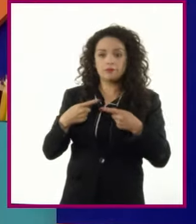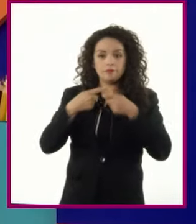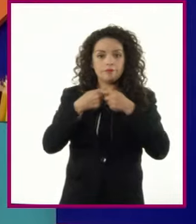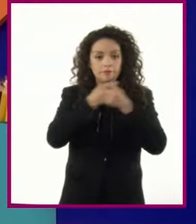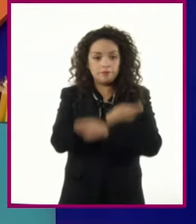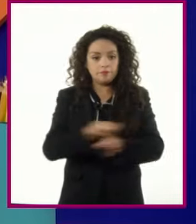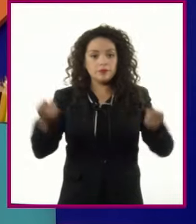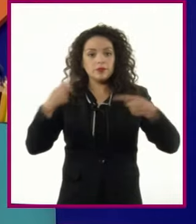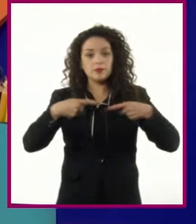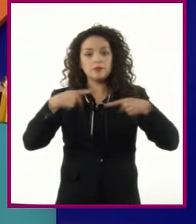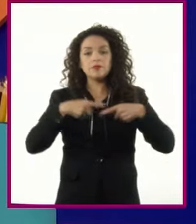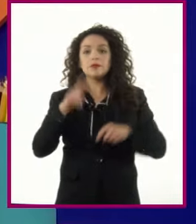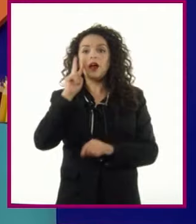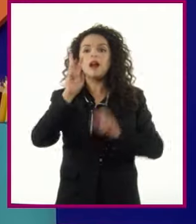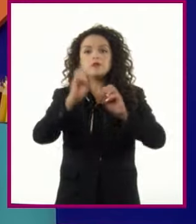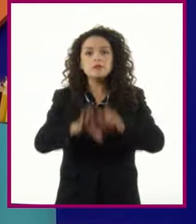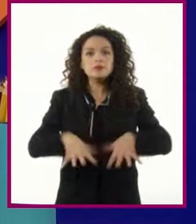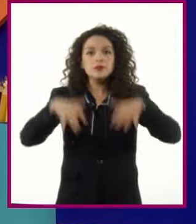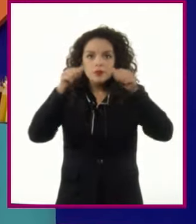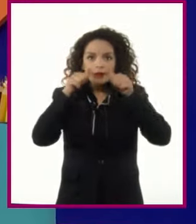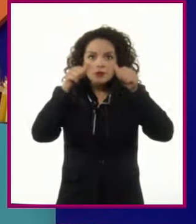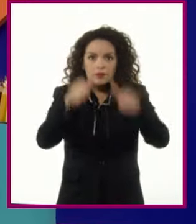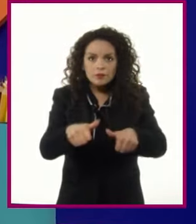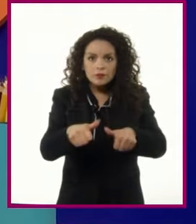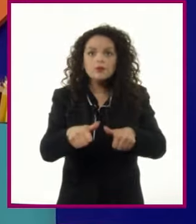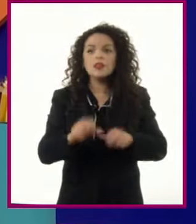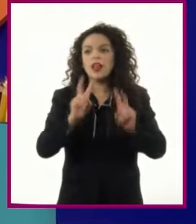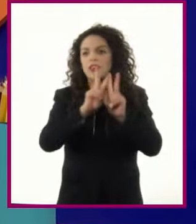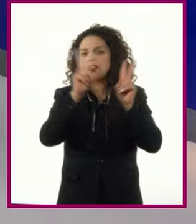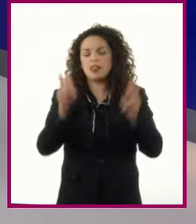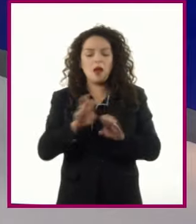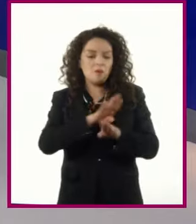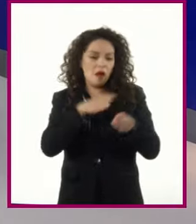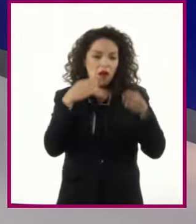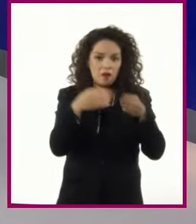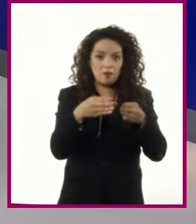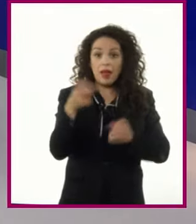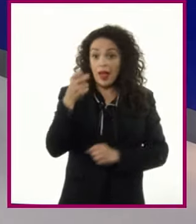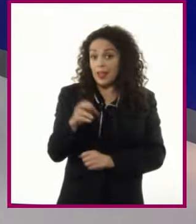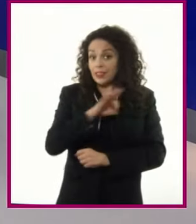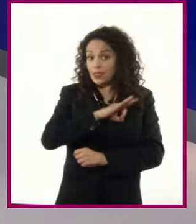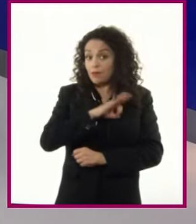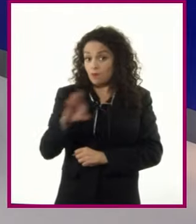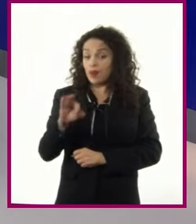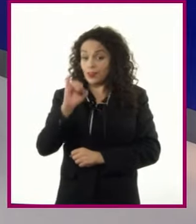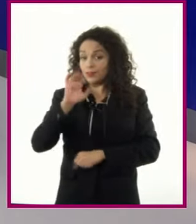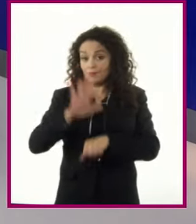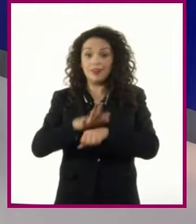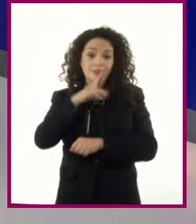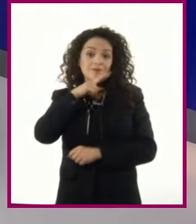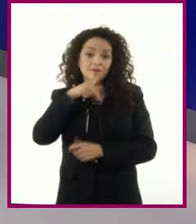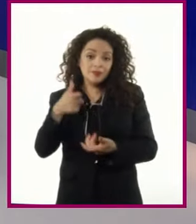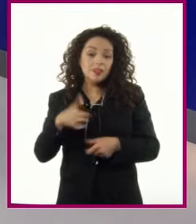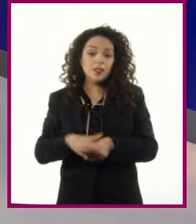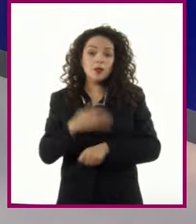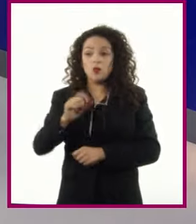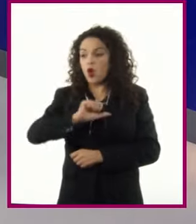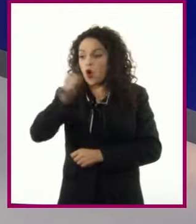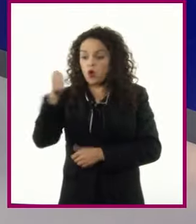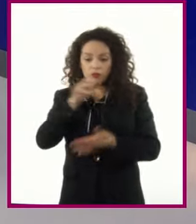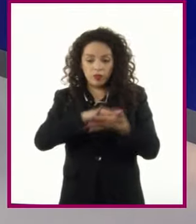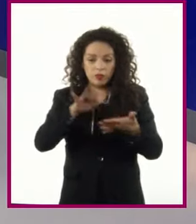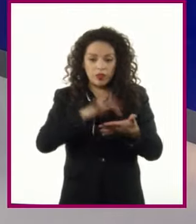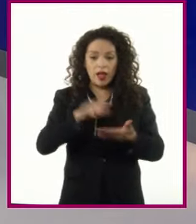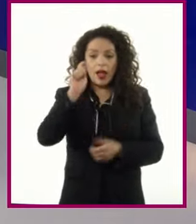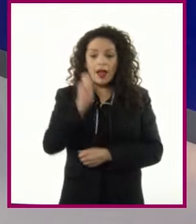oyentes un tema determinado Creo que eso podría venirle mejor Porque además el otro texto habla